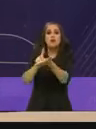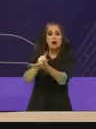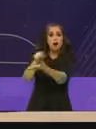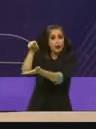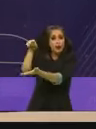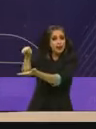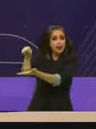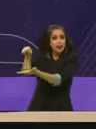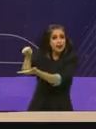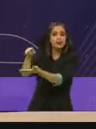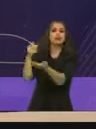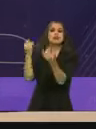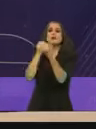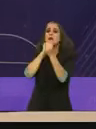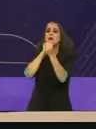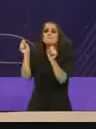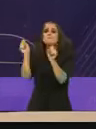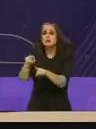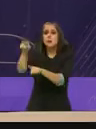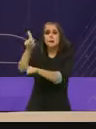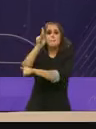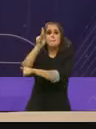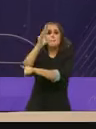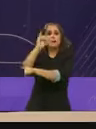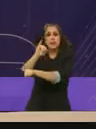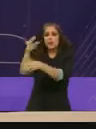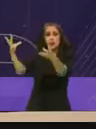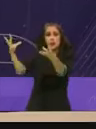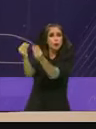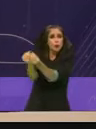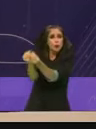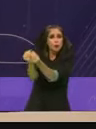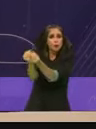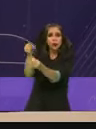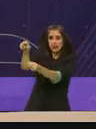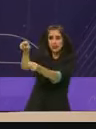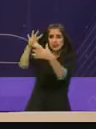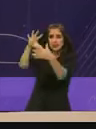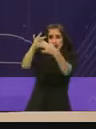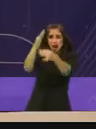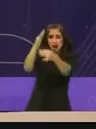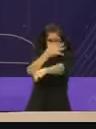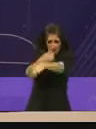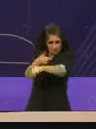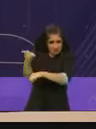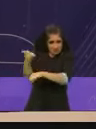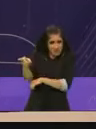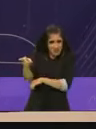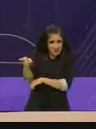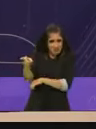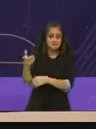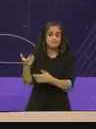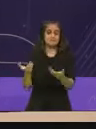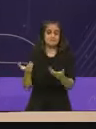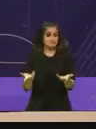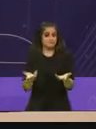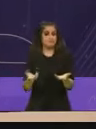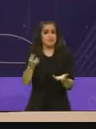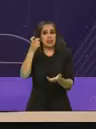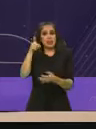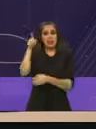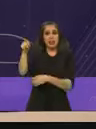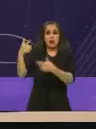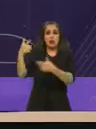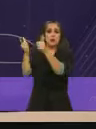del PRI que estará hablándonos de honestidad. Y el mismo que representa al